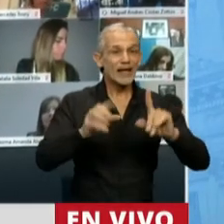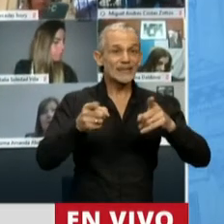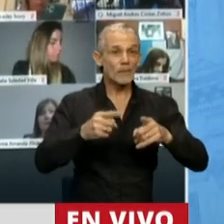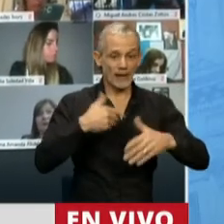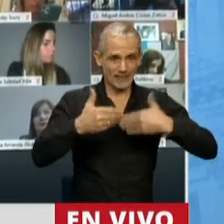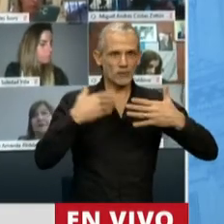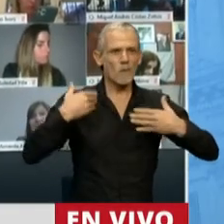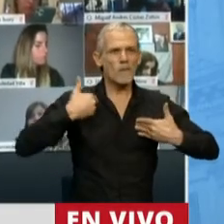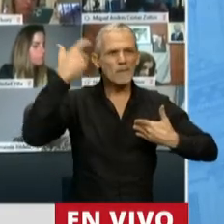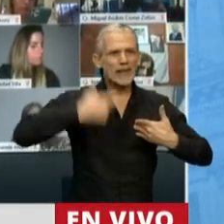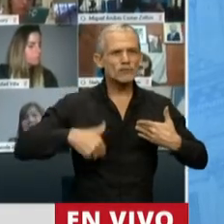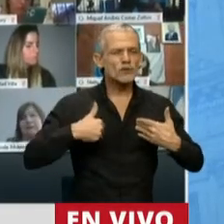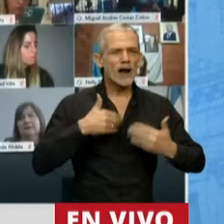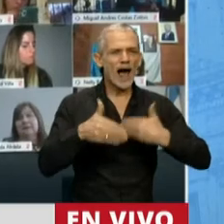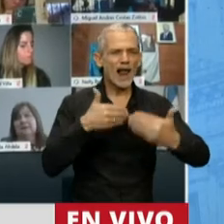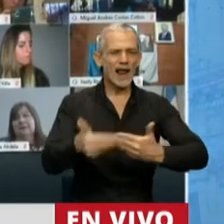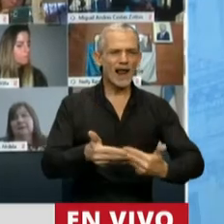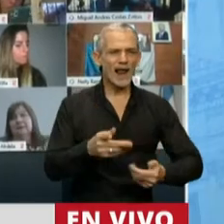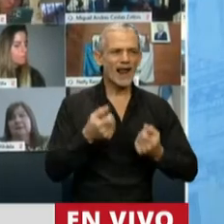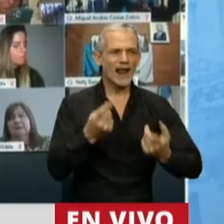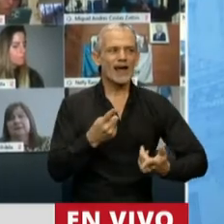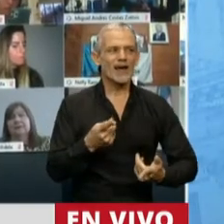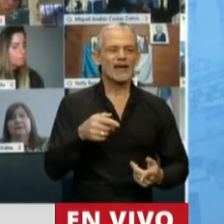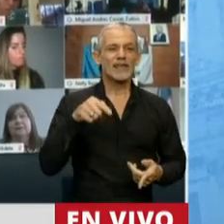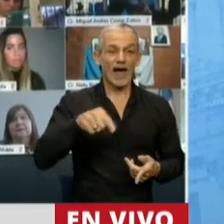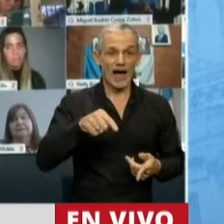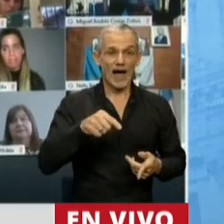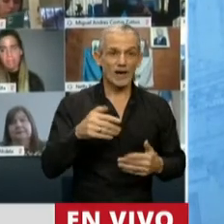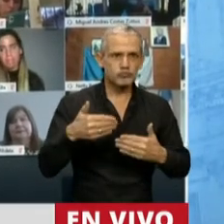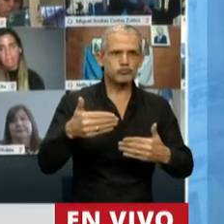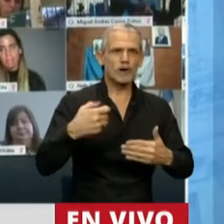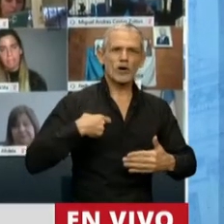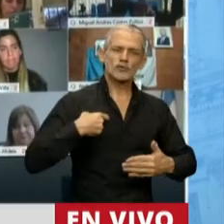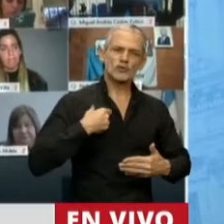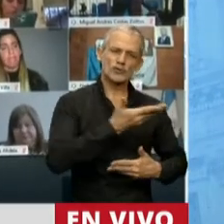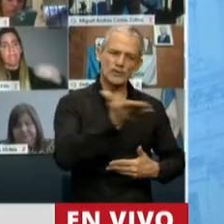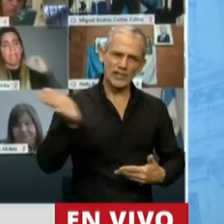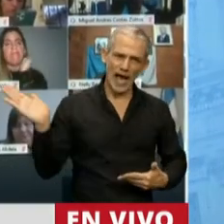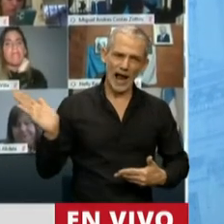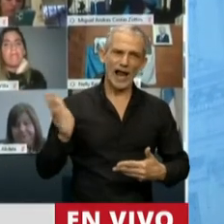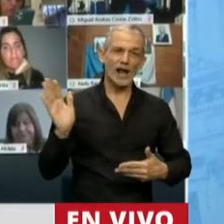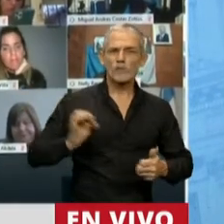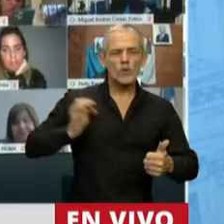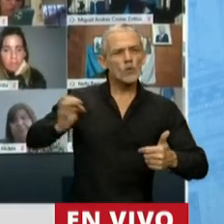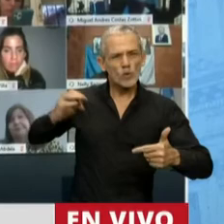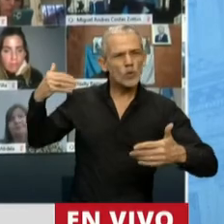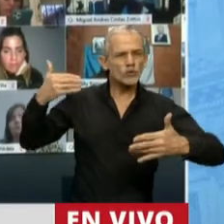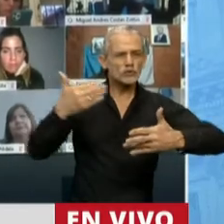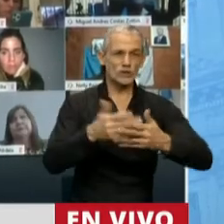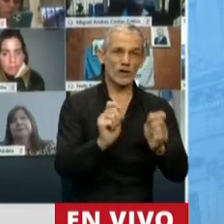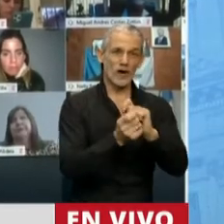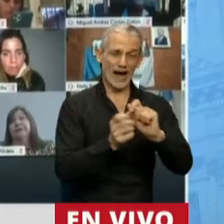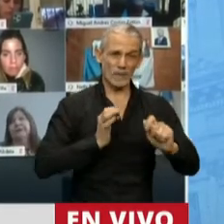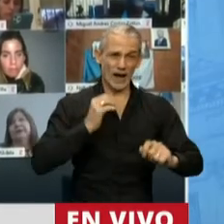personal y la posibilidad que le ha dado en la movilidad social a través de todos los años desde la reforma del